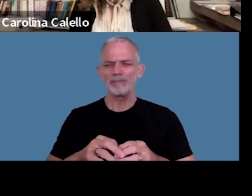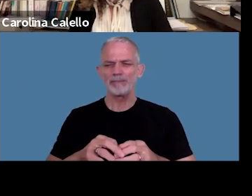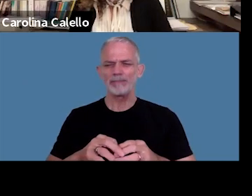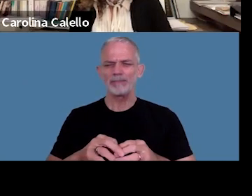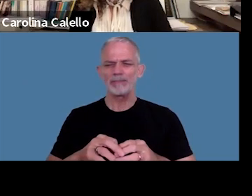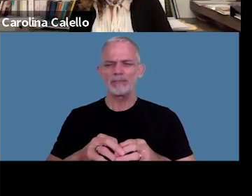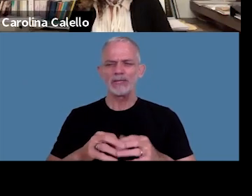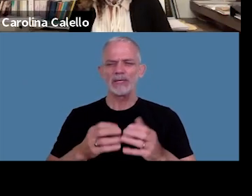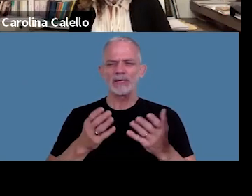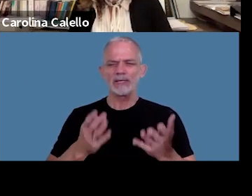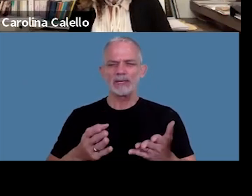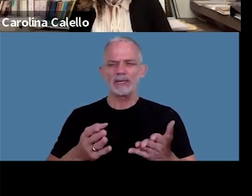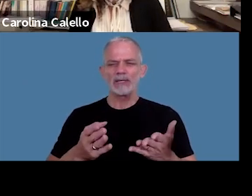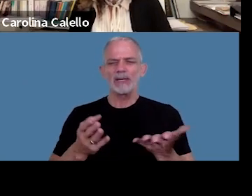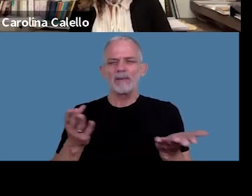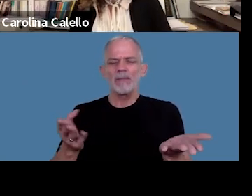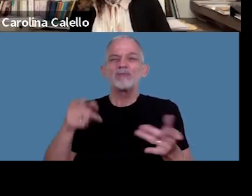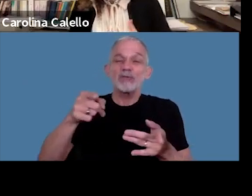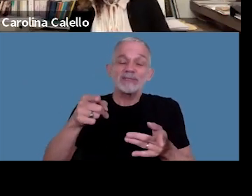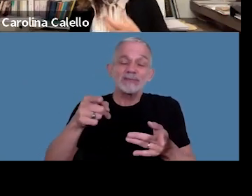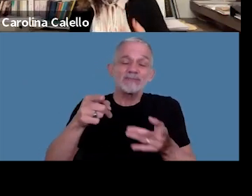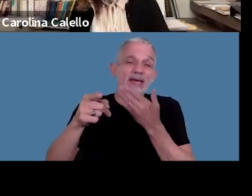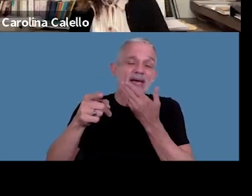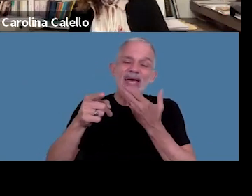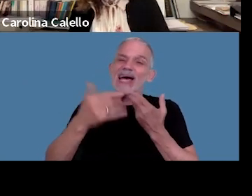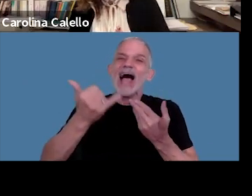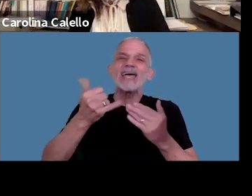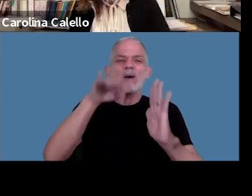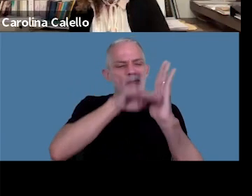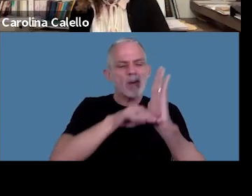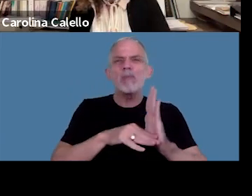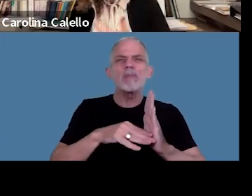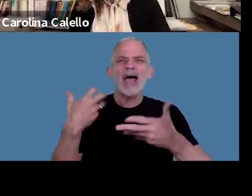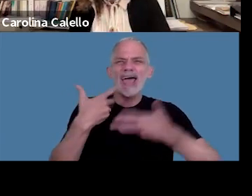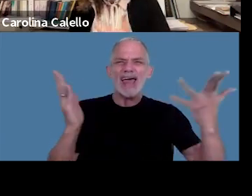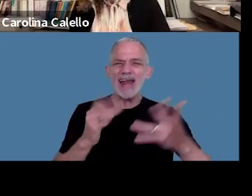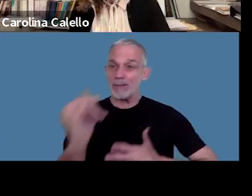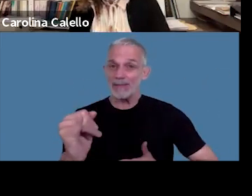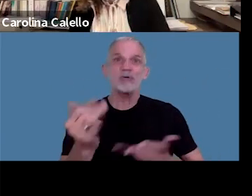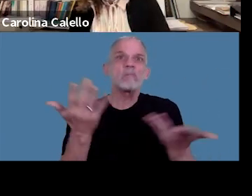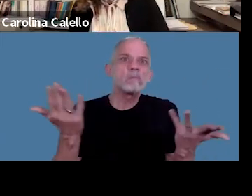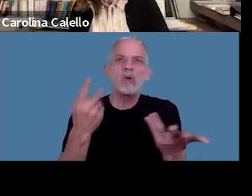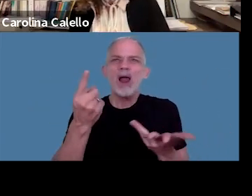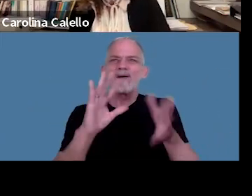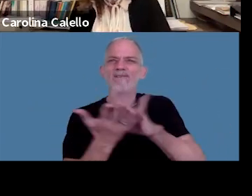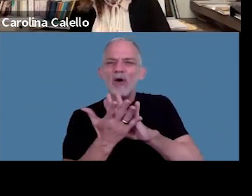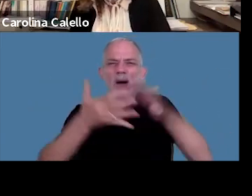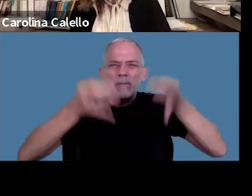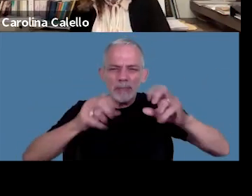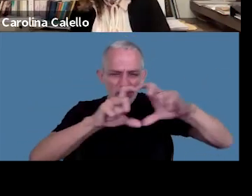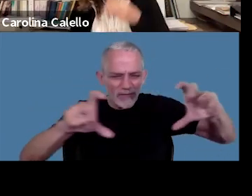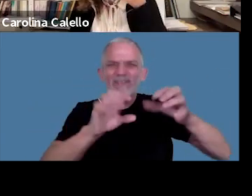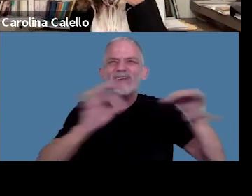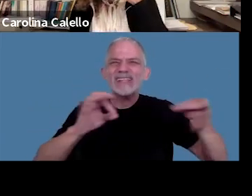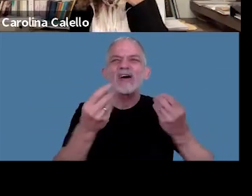como saben bueno al menos si bien hay fórmulas genéricas no hay una indicación expresa en